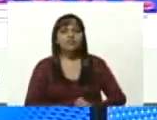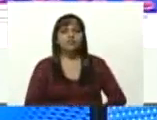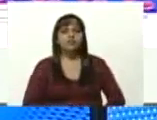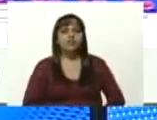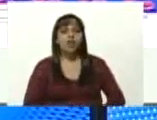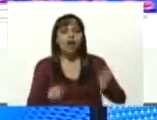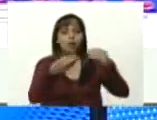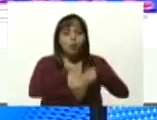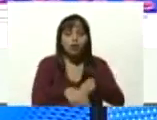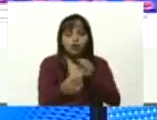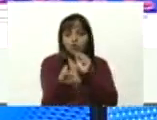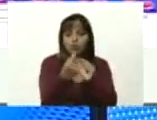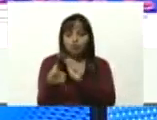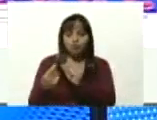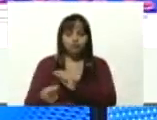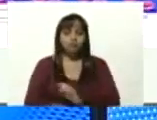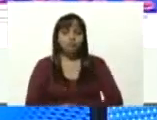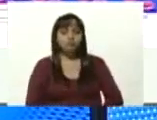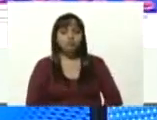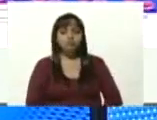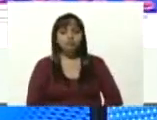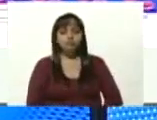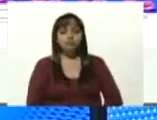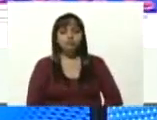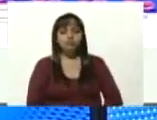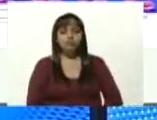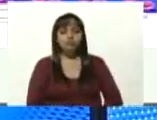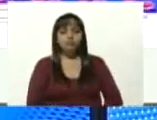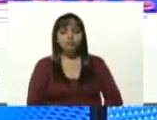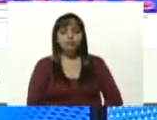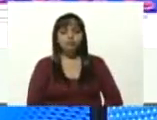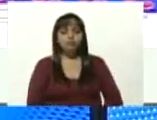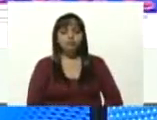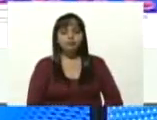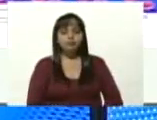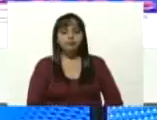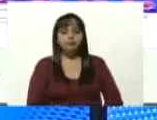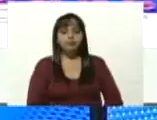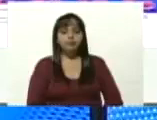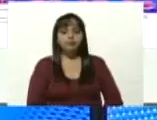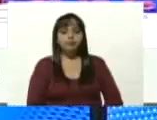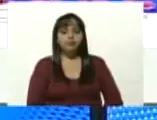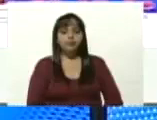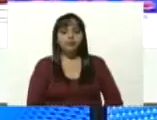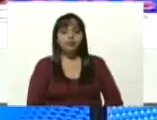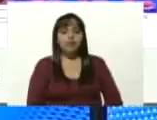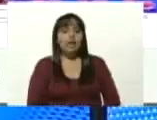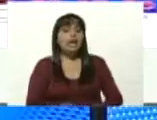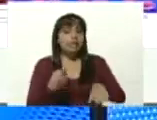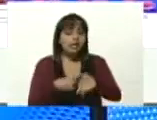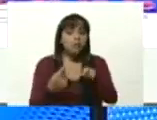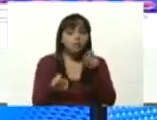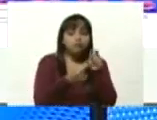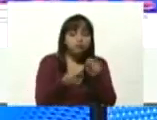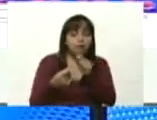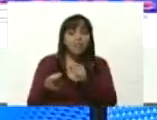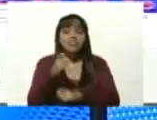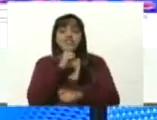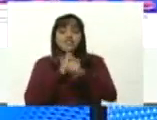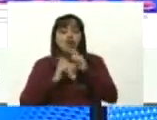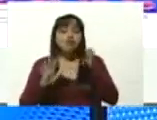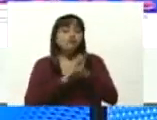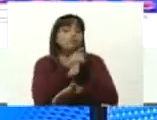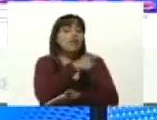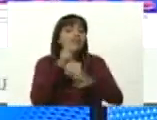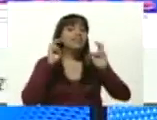negociaciones y en medio de las negociaciones difíciles sobre estos temas